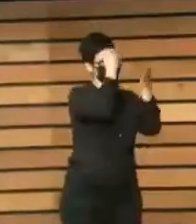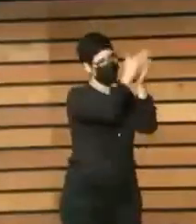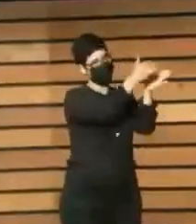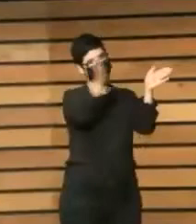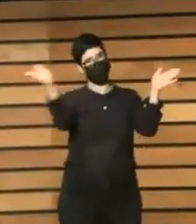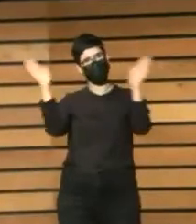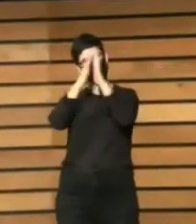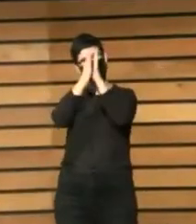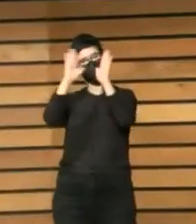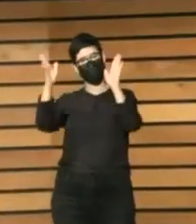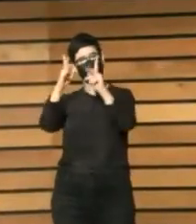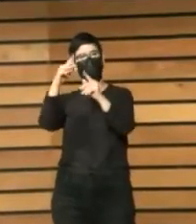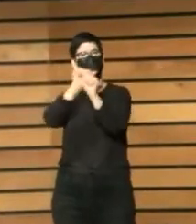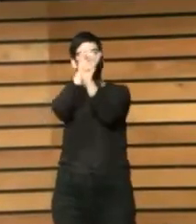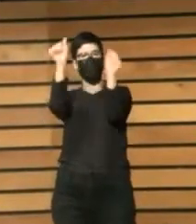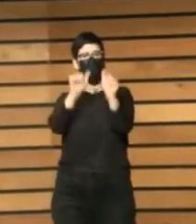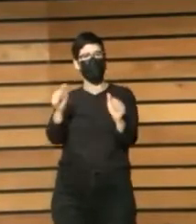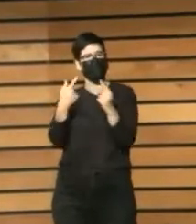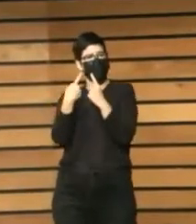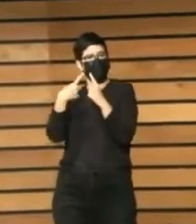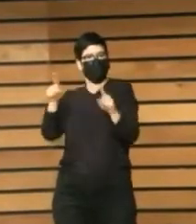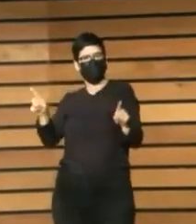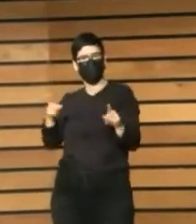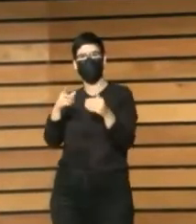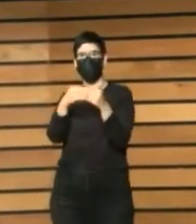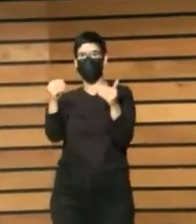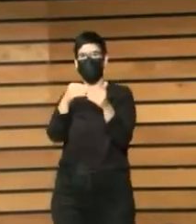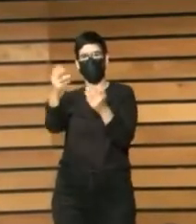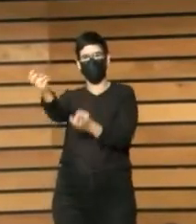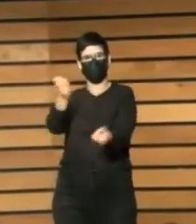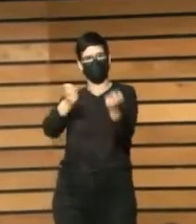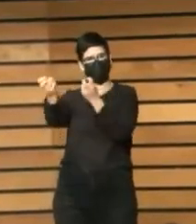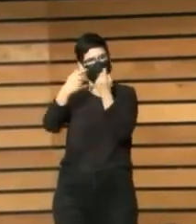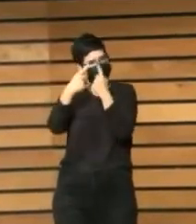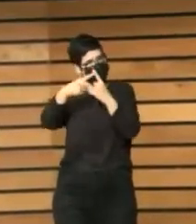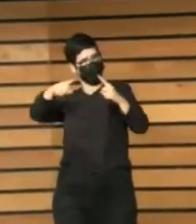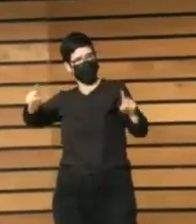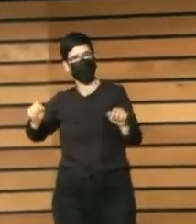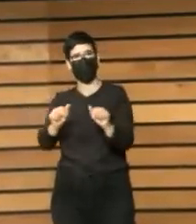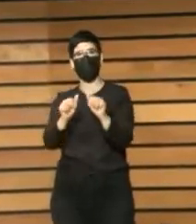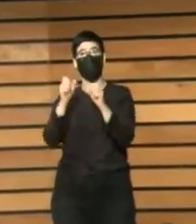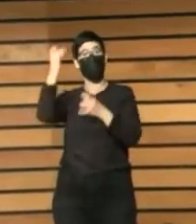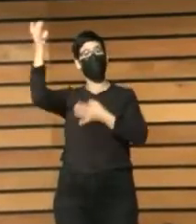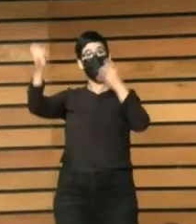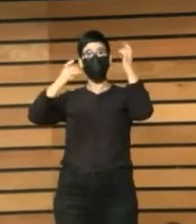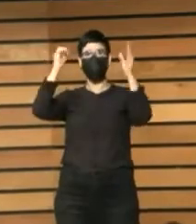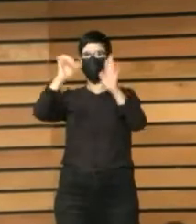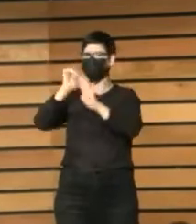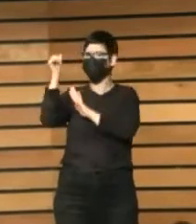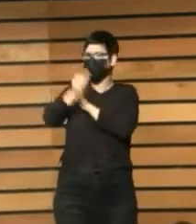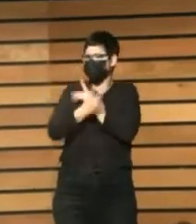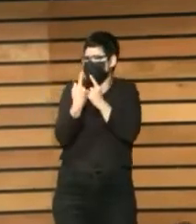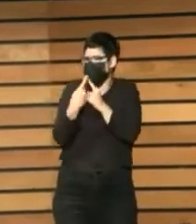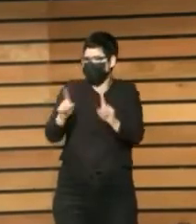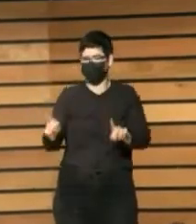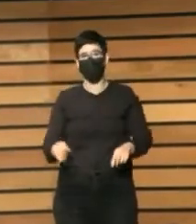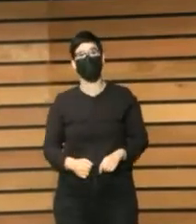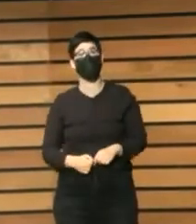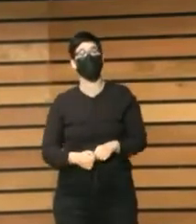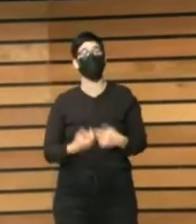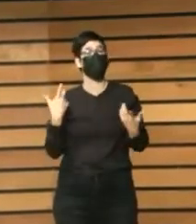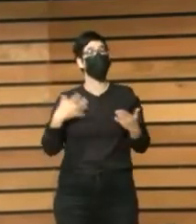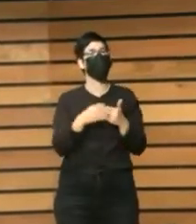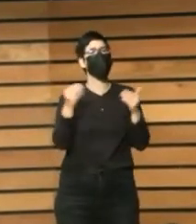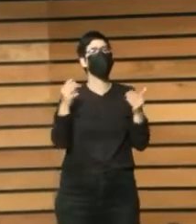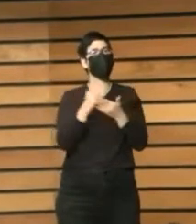formatos, a nuevos públicos, a nuevos usos, a nuevas tipologías de actividades. El uso de la Mediateca es un